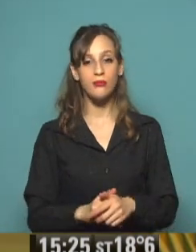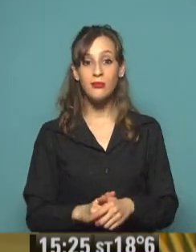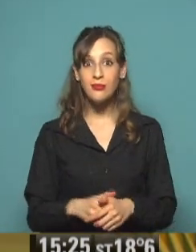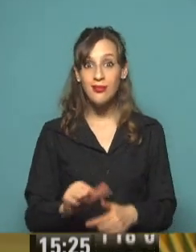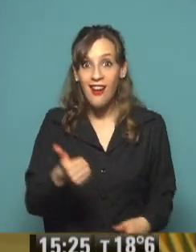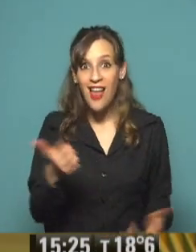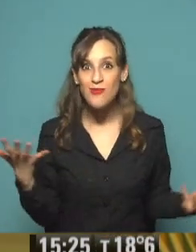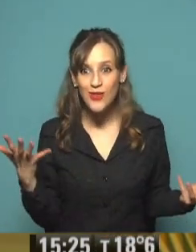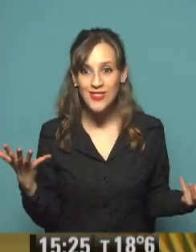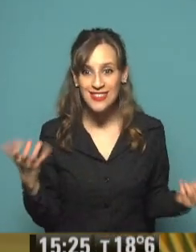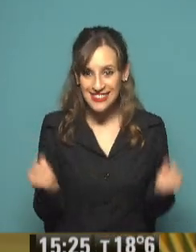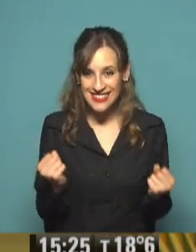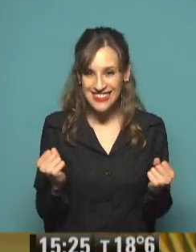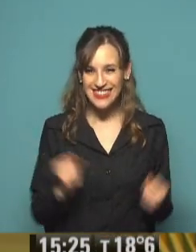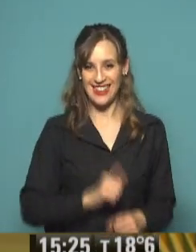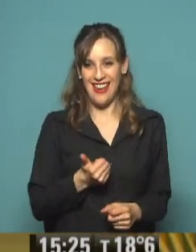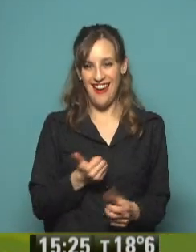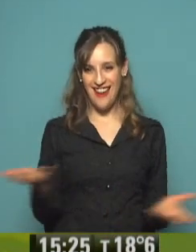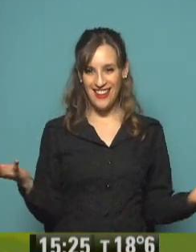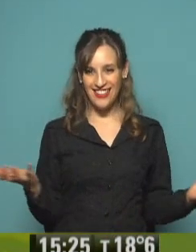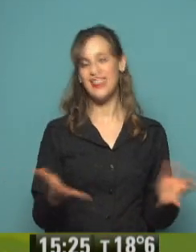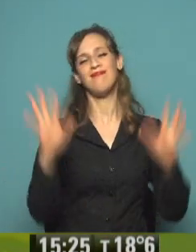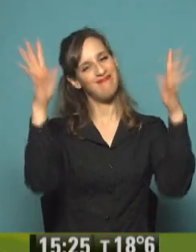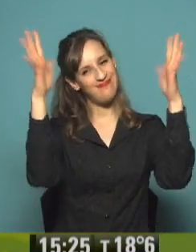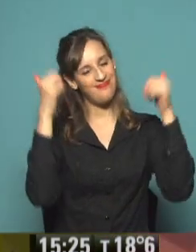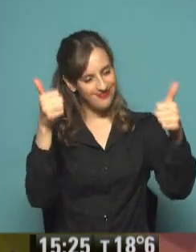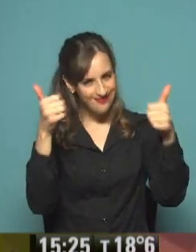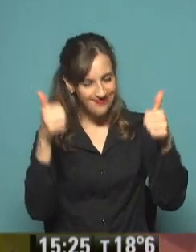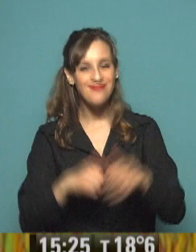¡Ganamos! ¡Gay! ¡Guerra gauchos! ¡Gay!